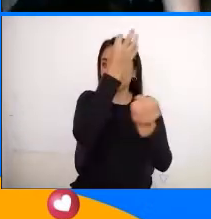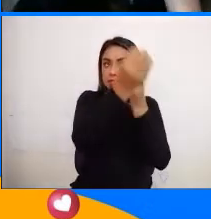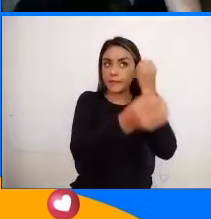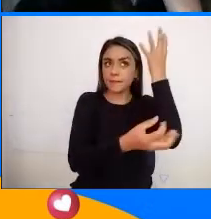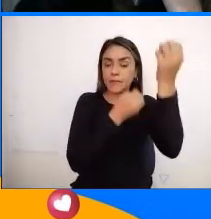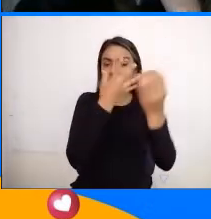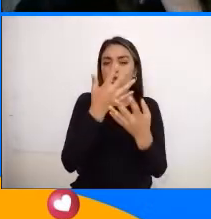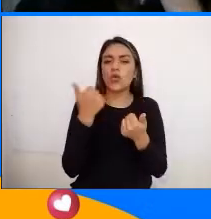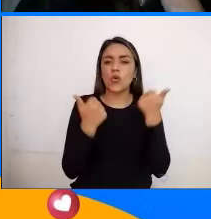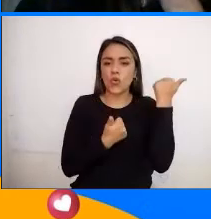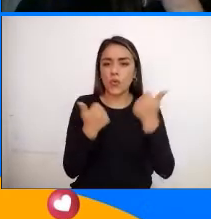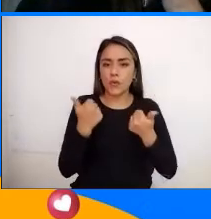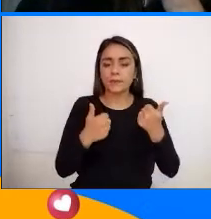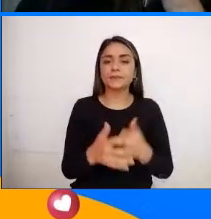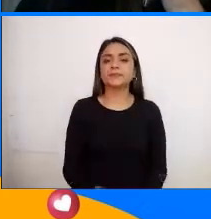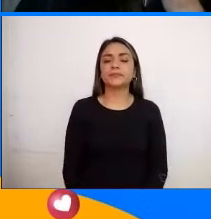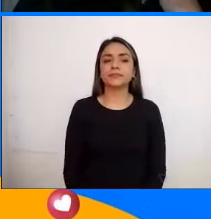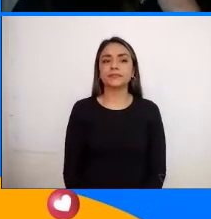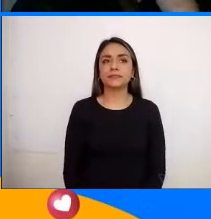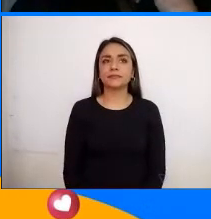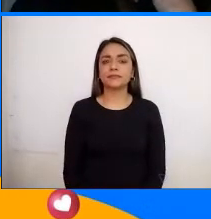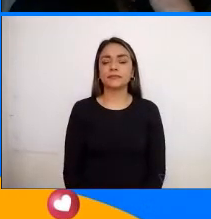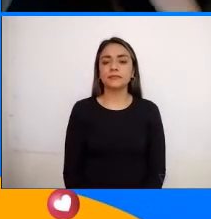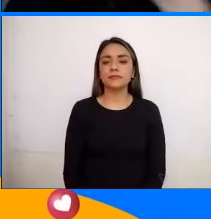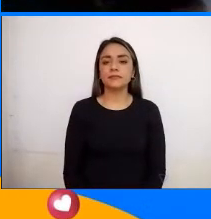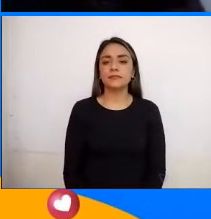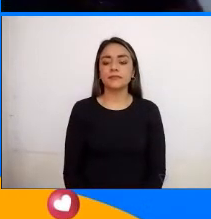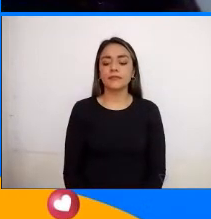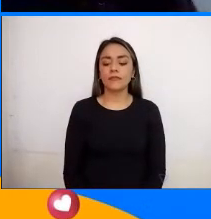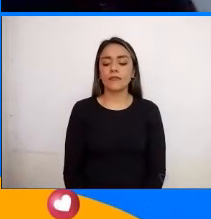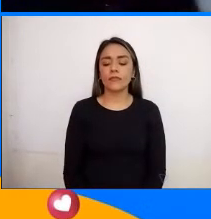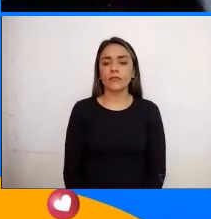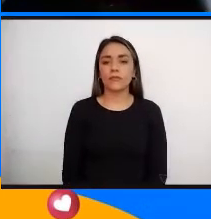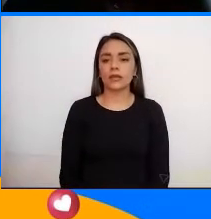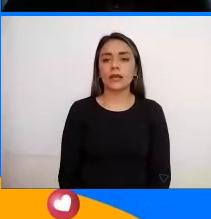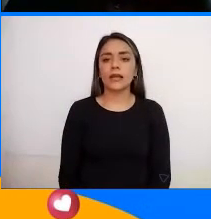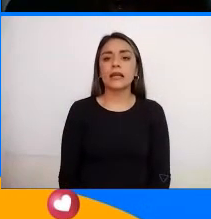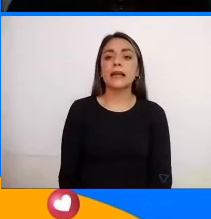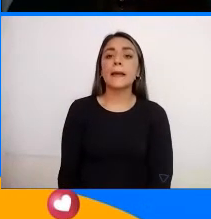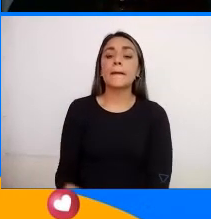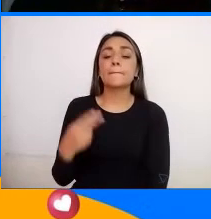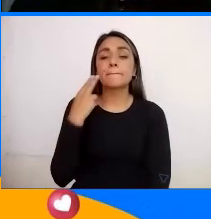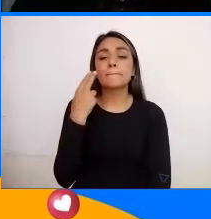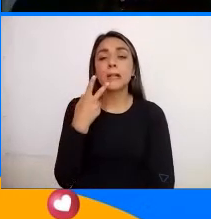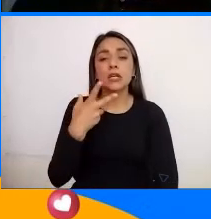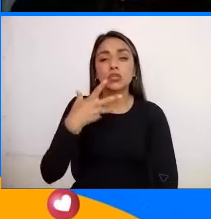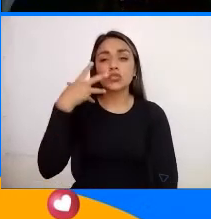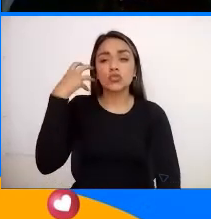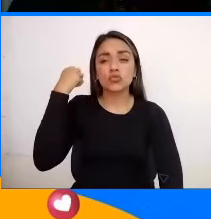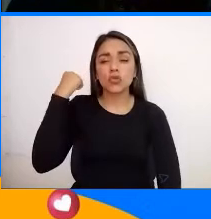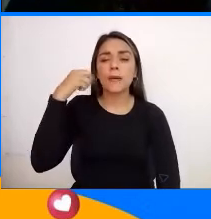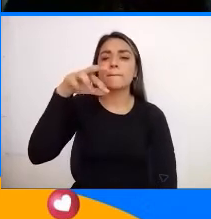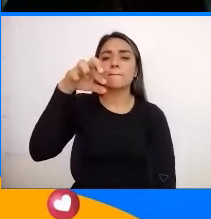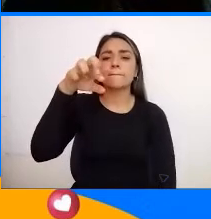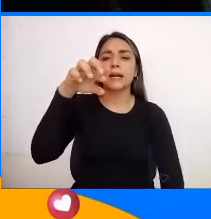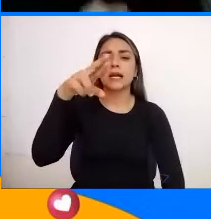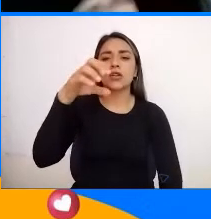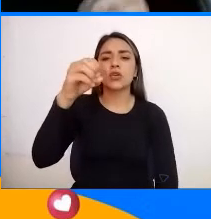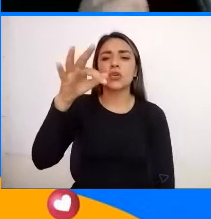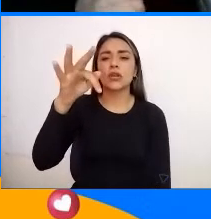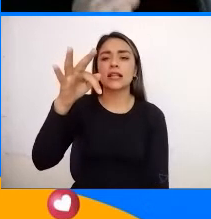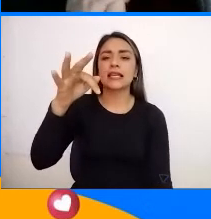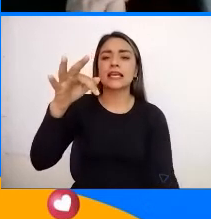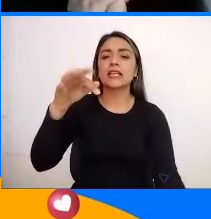¿Bueno? Muy bien Entonces la prehistoria y el paleolítico Comenzamos con la